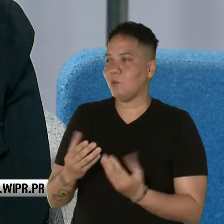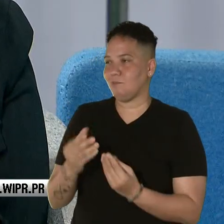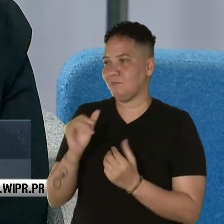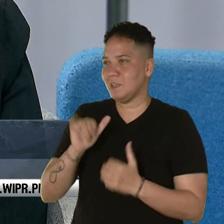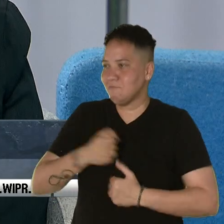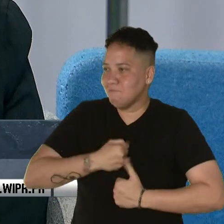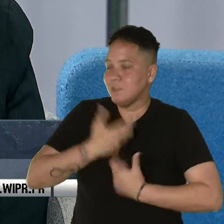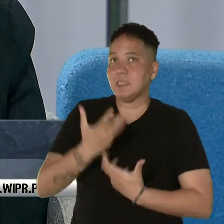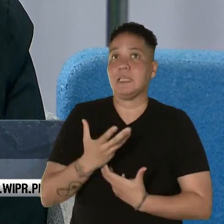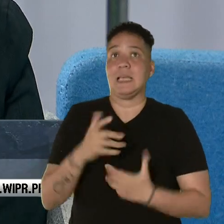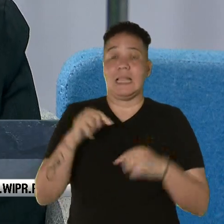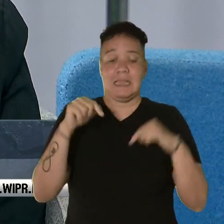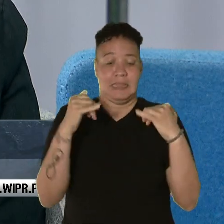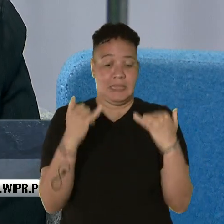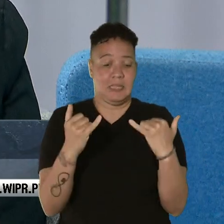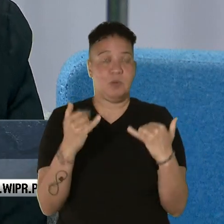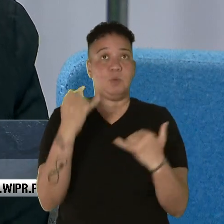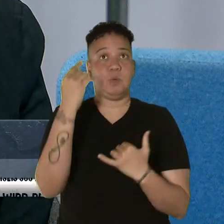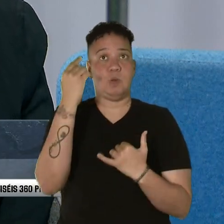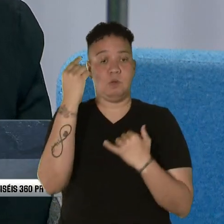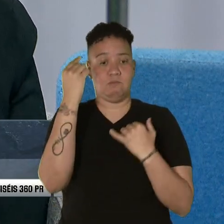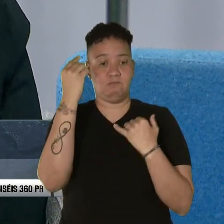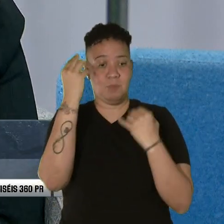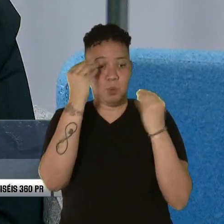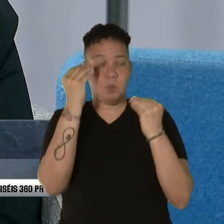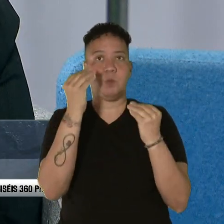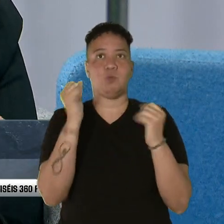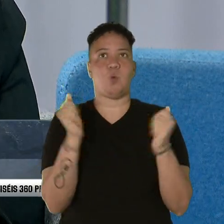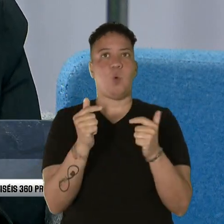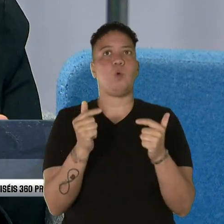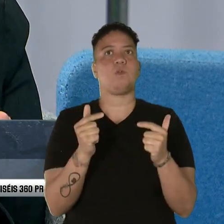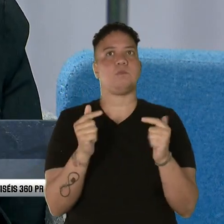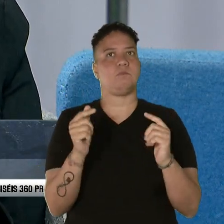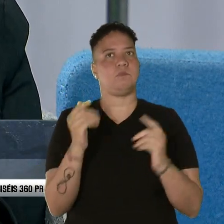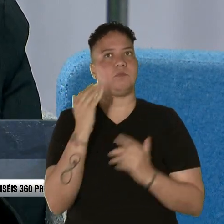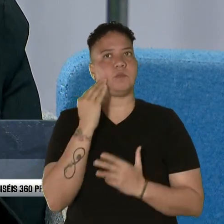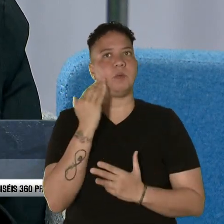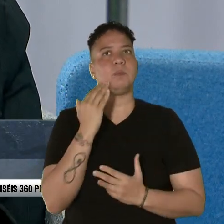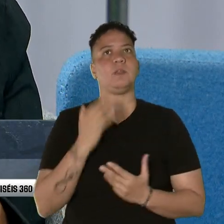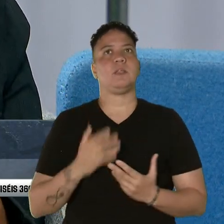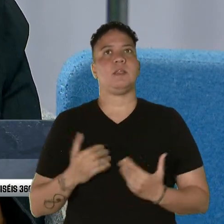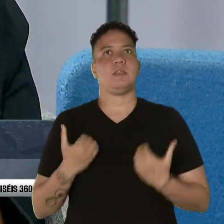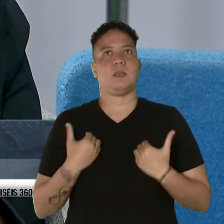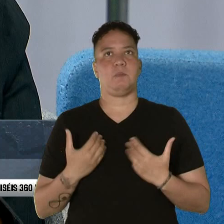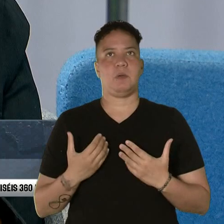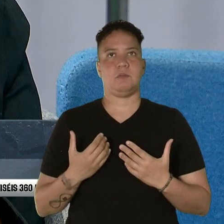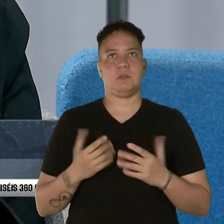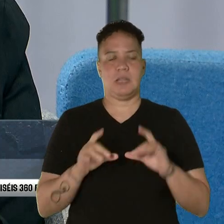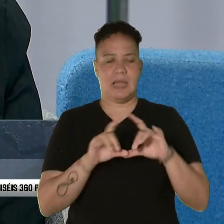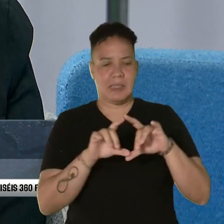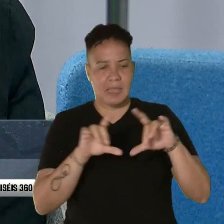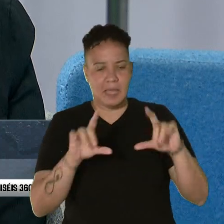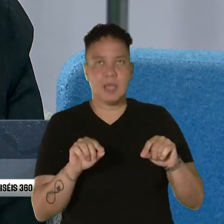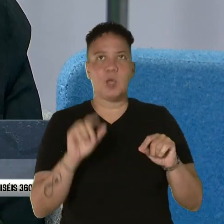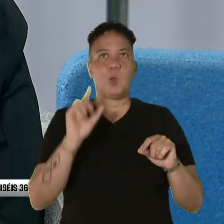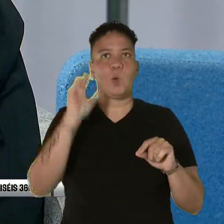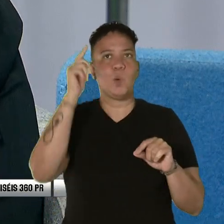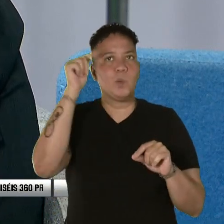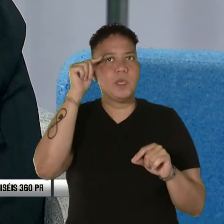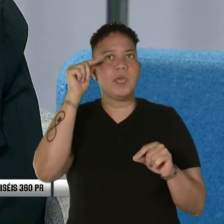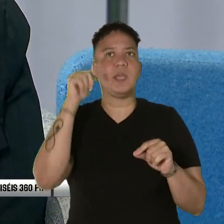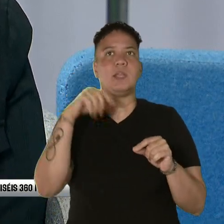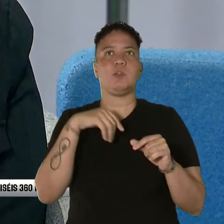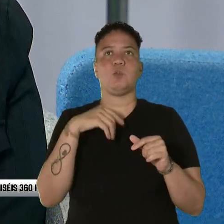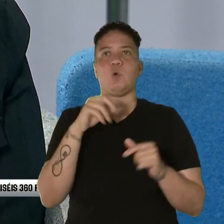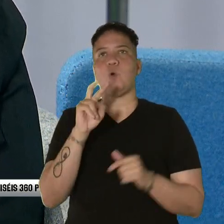momento me preocupa que todo el mundo sepa que sea que tenga la tarjeta, algunos le dicen la tarjeta del gobierno, otros le